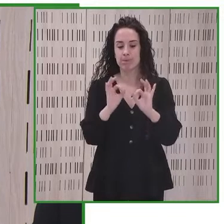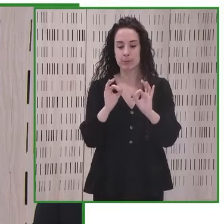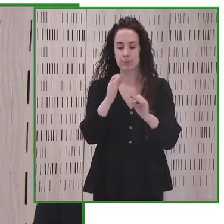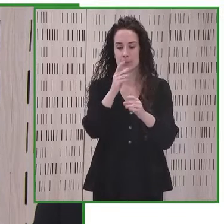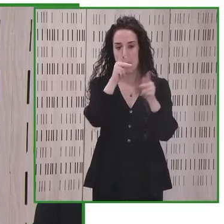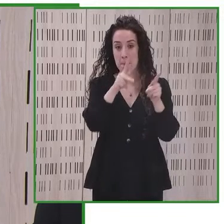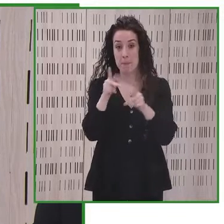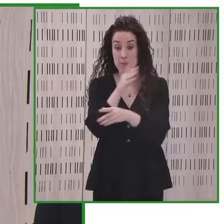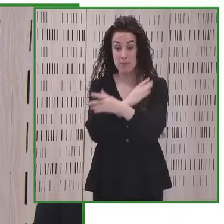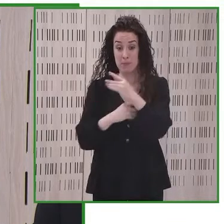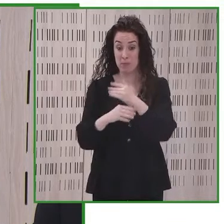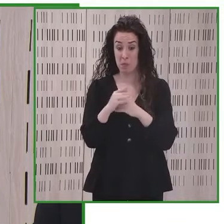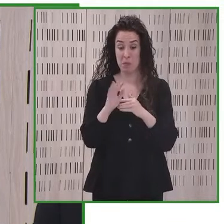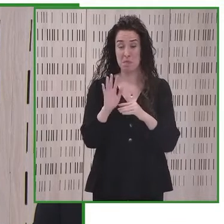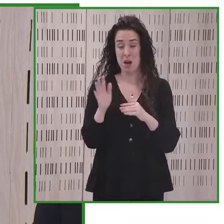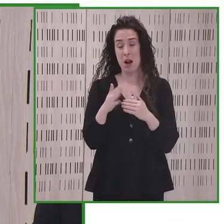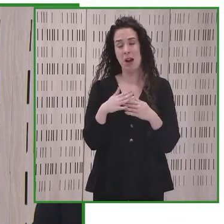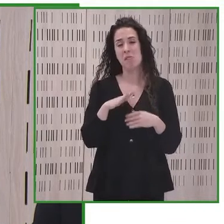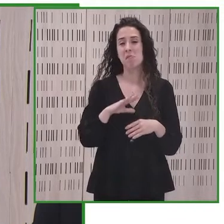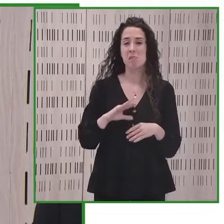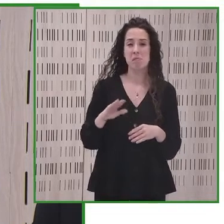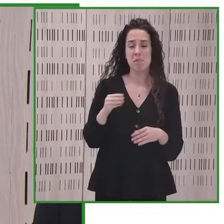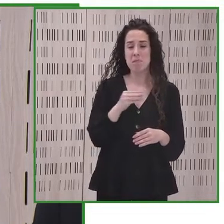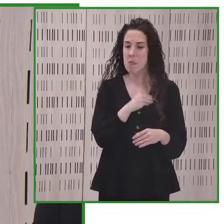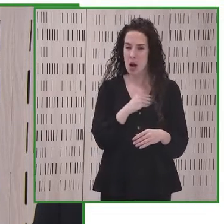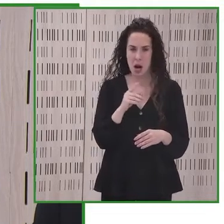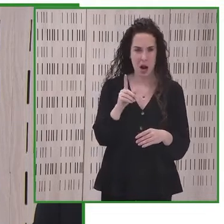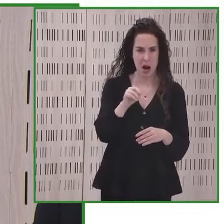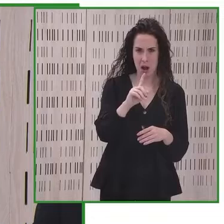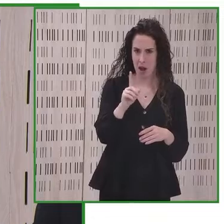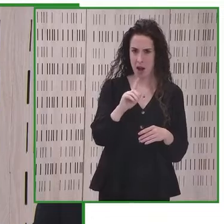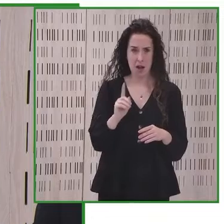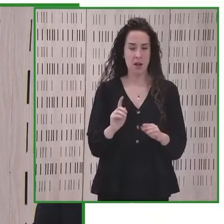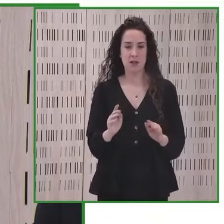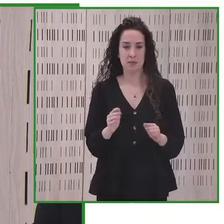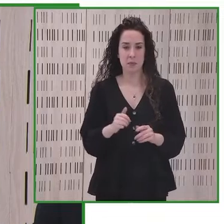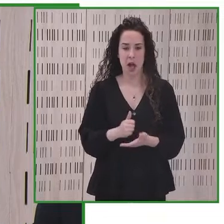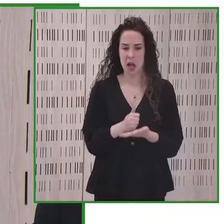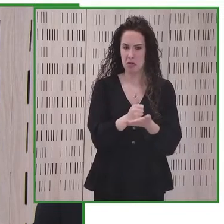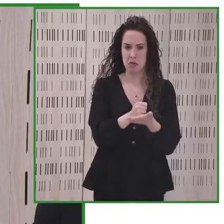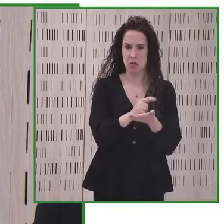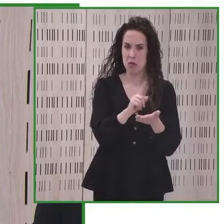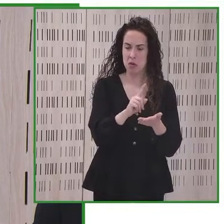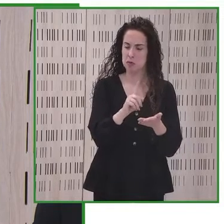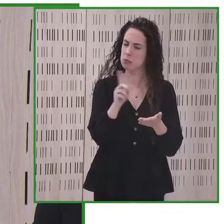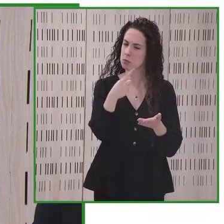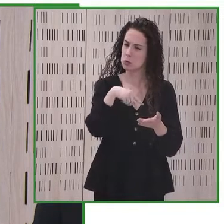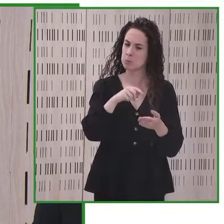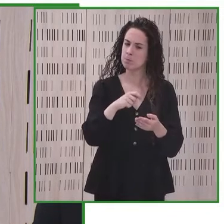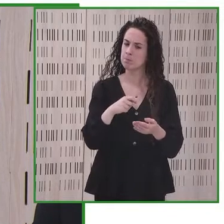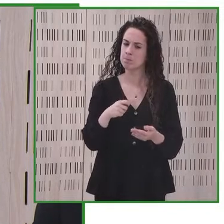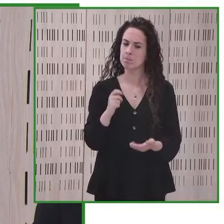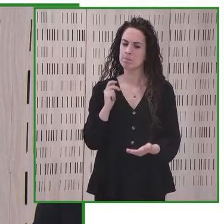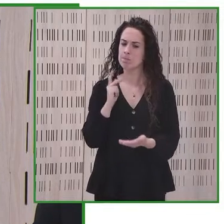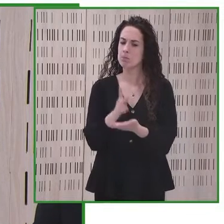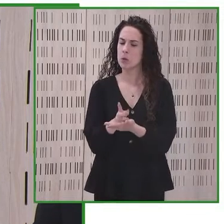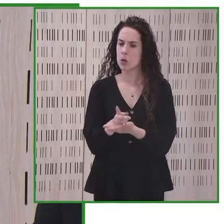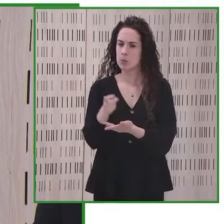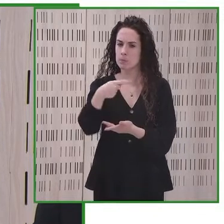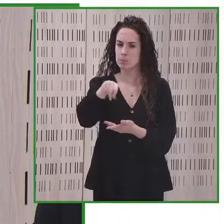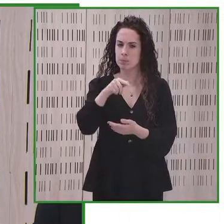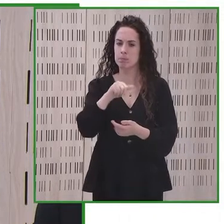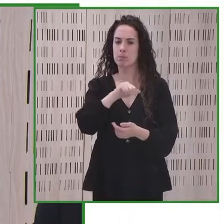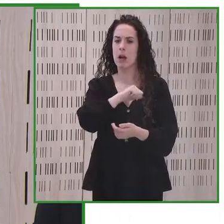no desde la compasión o el asistencialismo, sino reivindicando su autonomía,